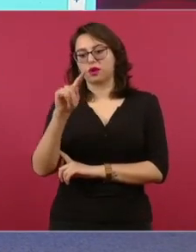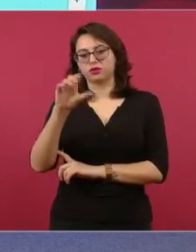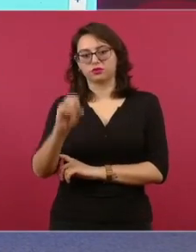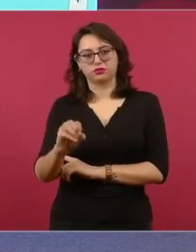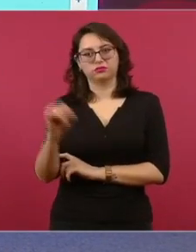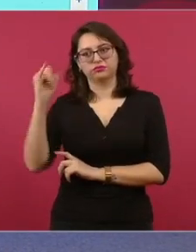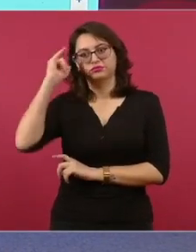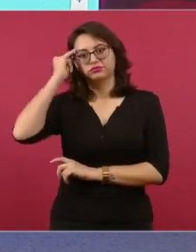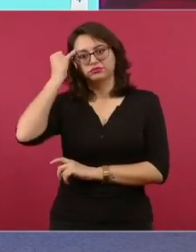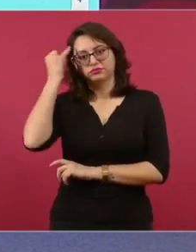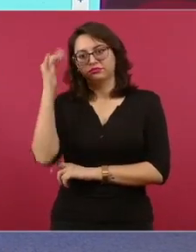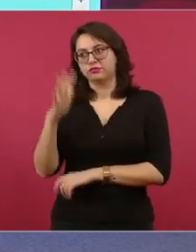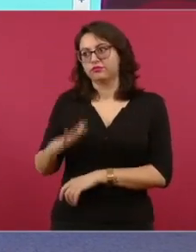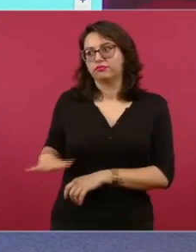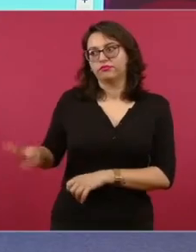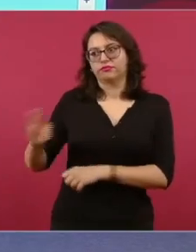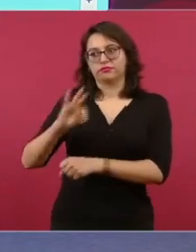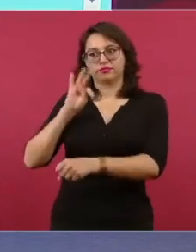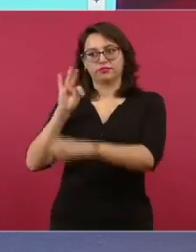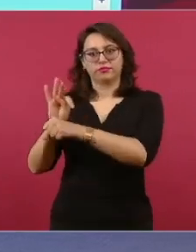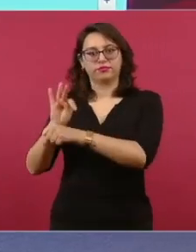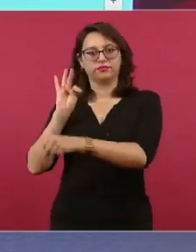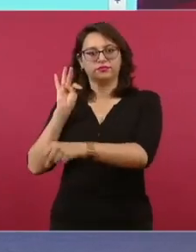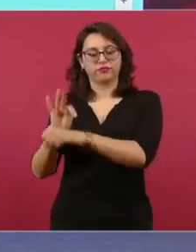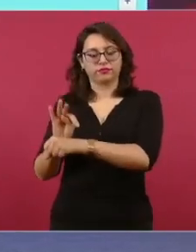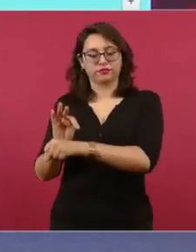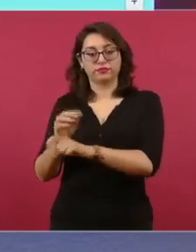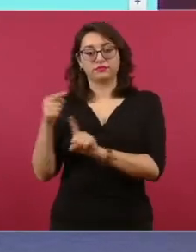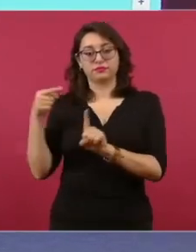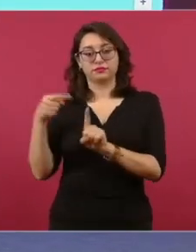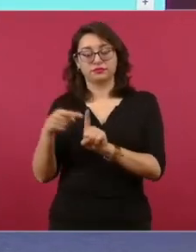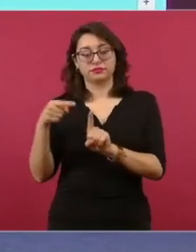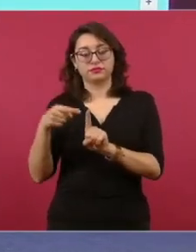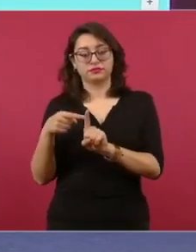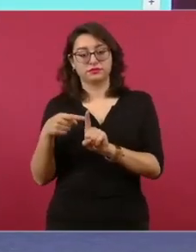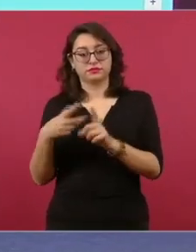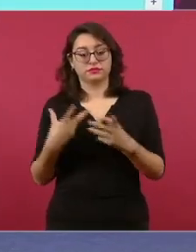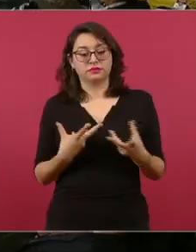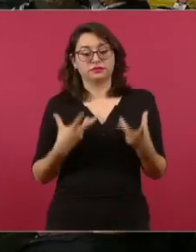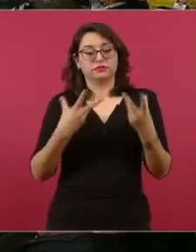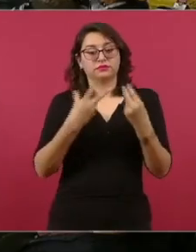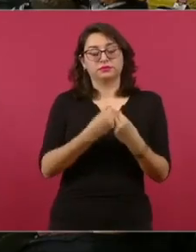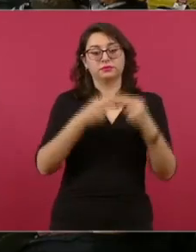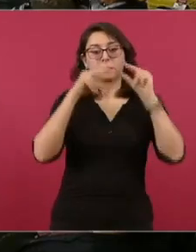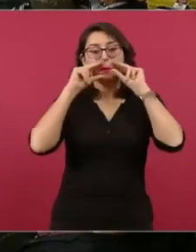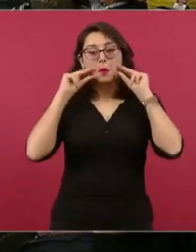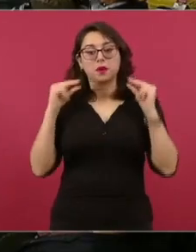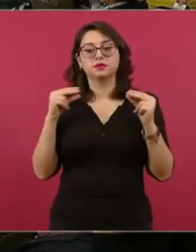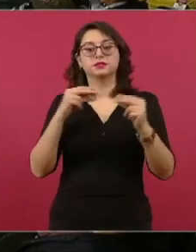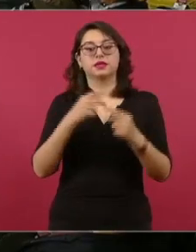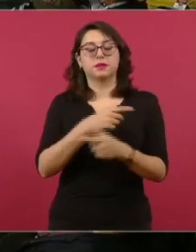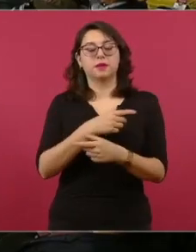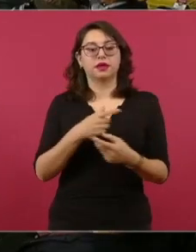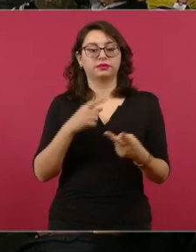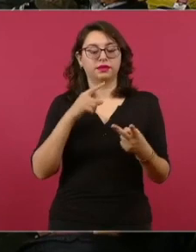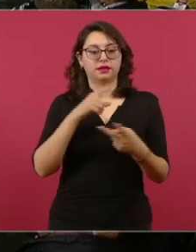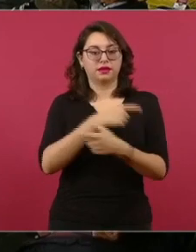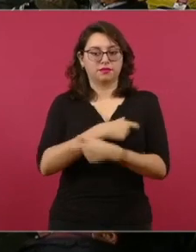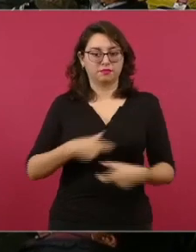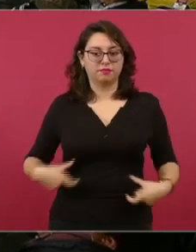estuvo con Zapata en la lucha en Morelos y luego se fue